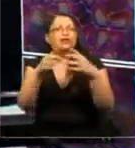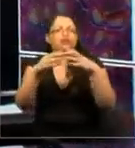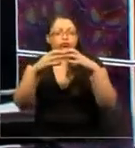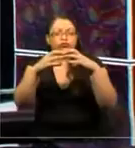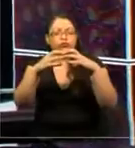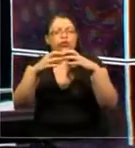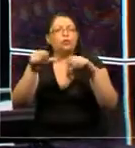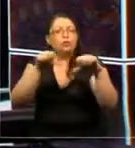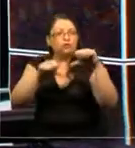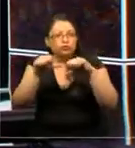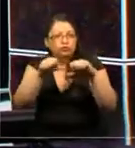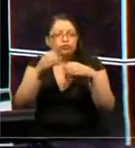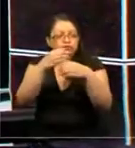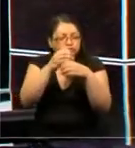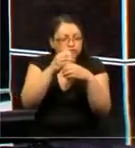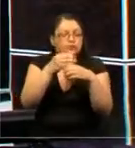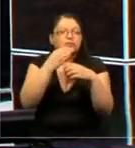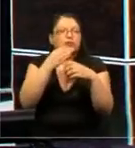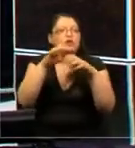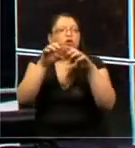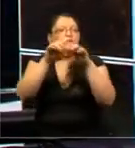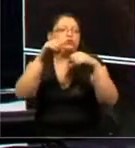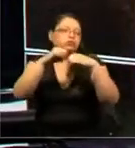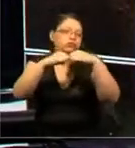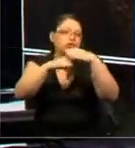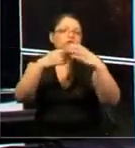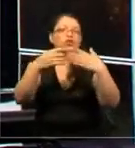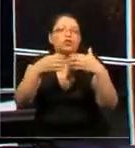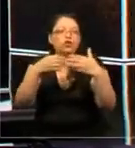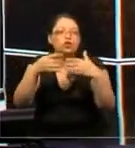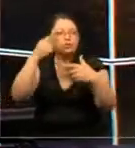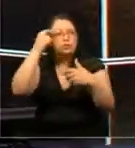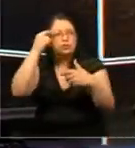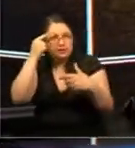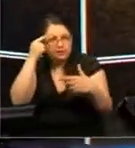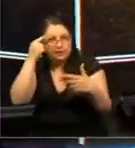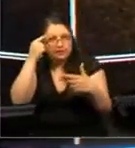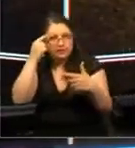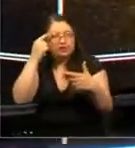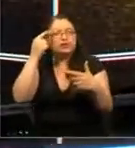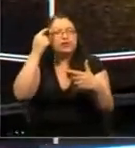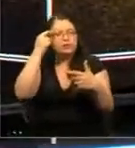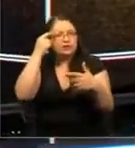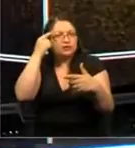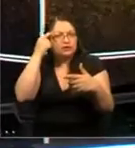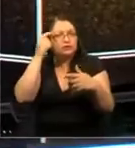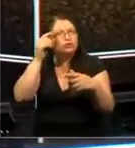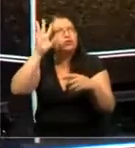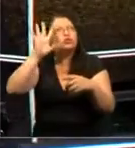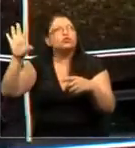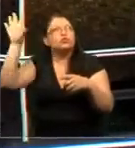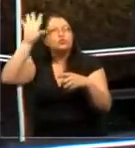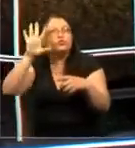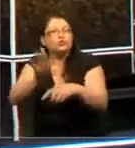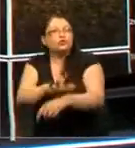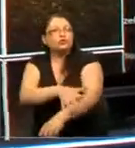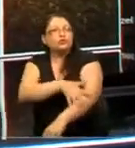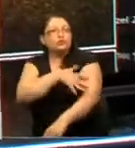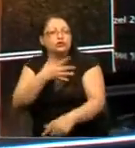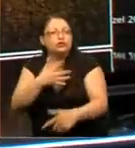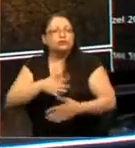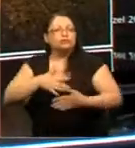y estructural en donde están las funciones cognitivas, donde está el pensamiento abstracto, las emociones, los